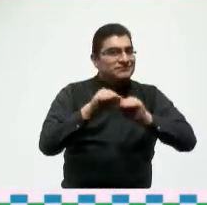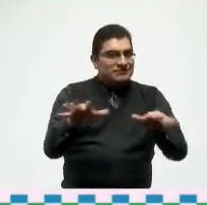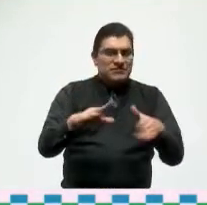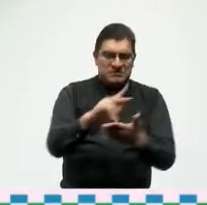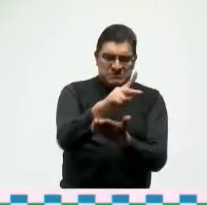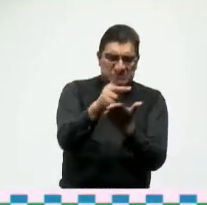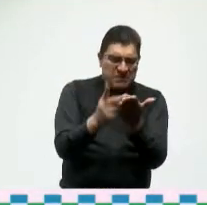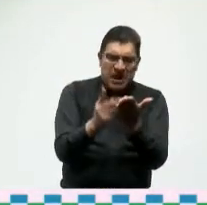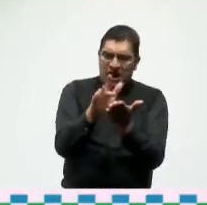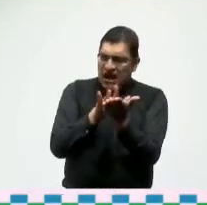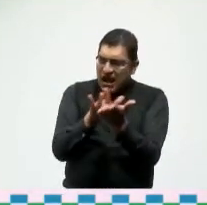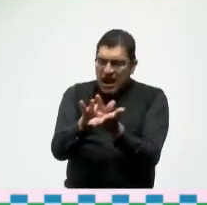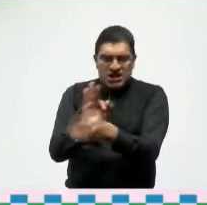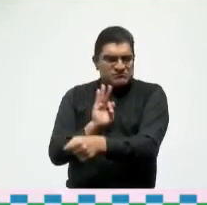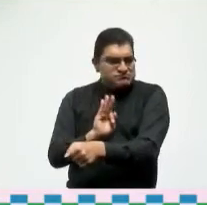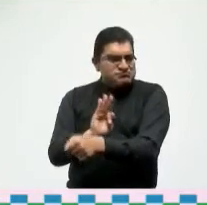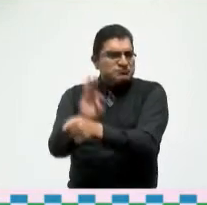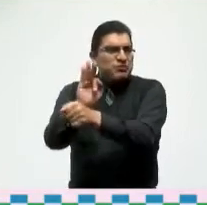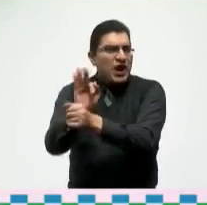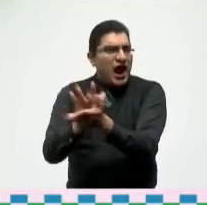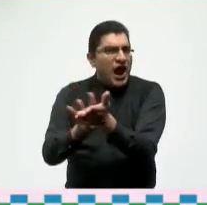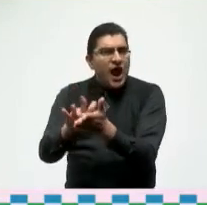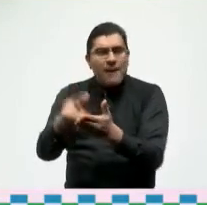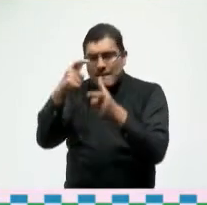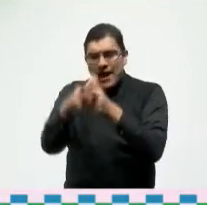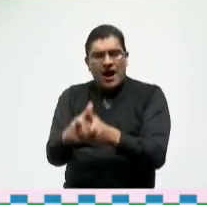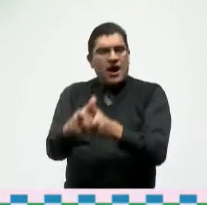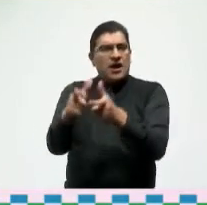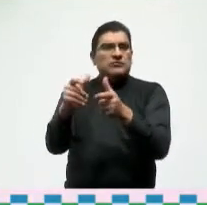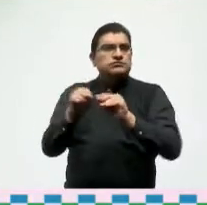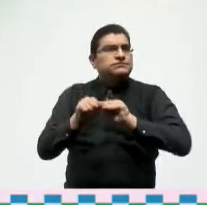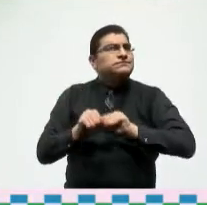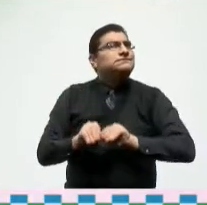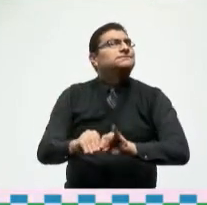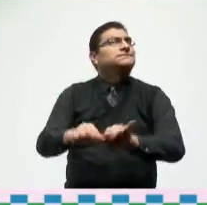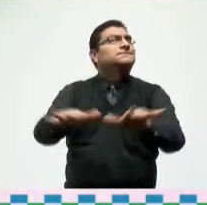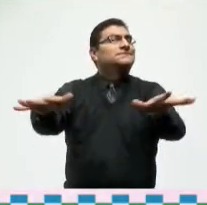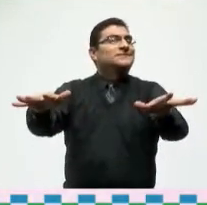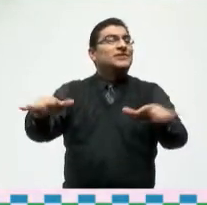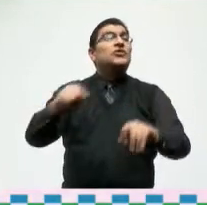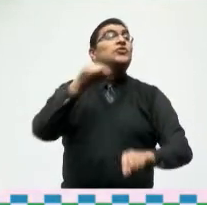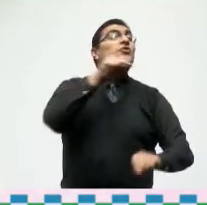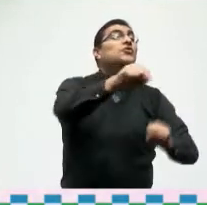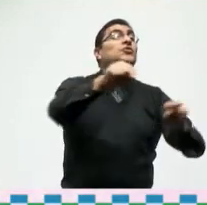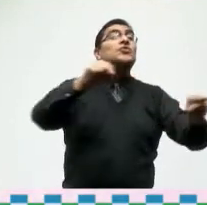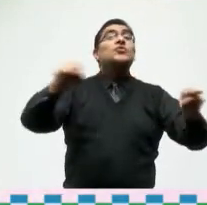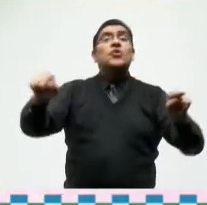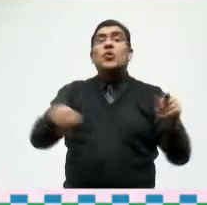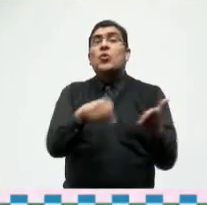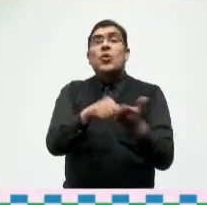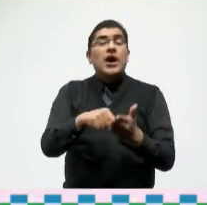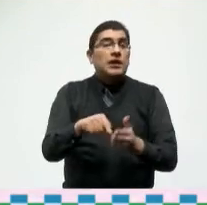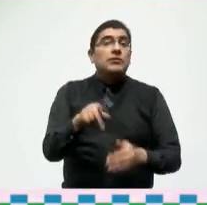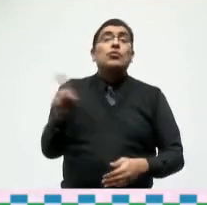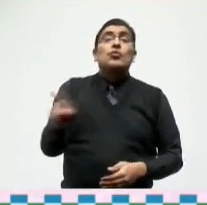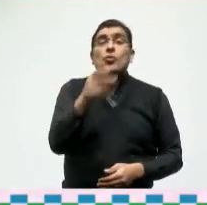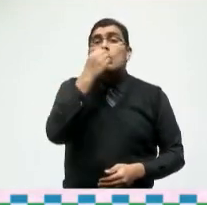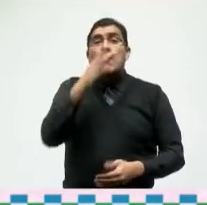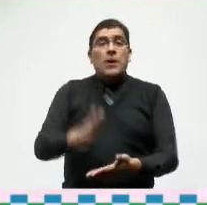ya una importante estrategia que permite aumentar la difusión de las opciones de sitios